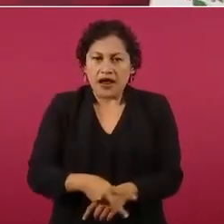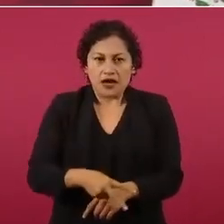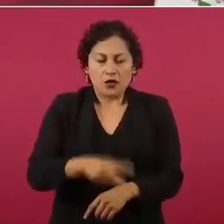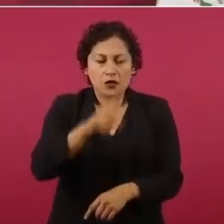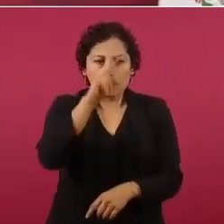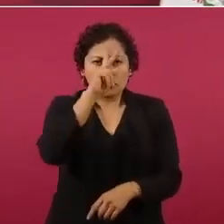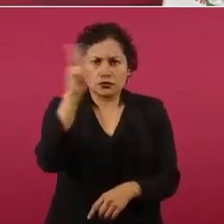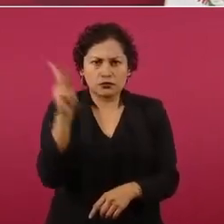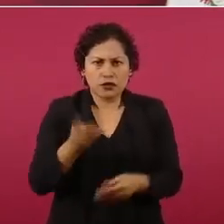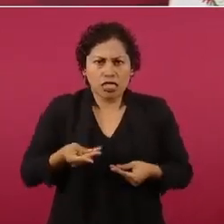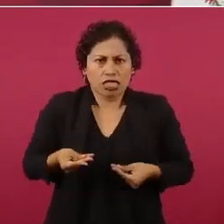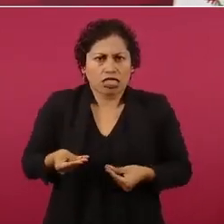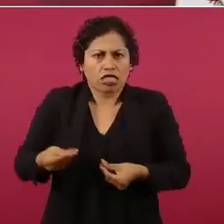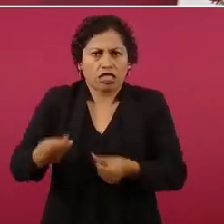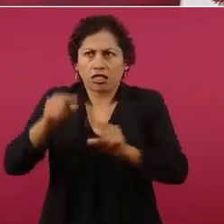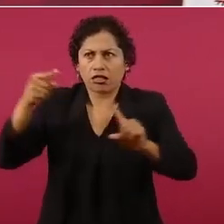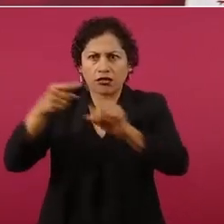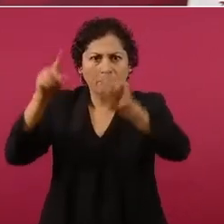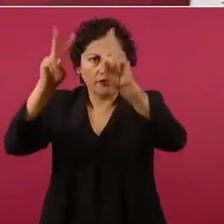necesidades.